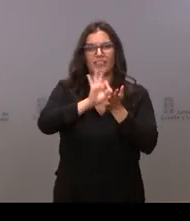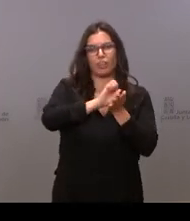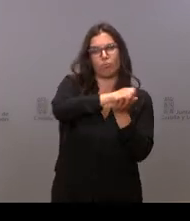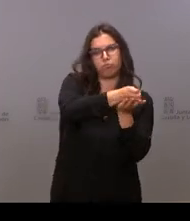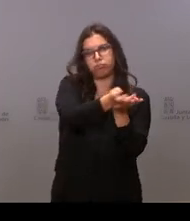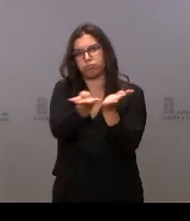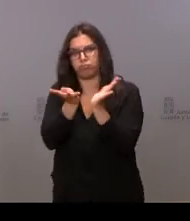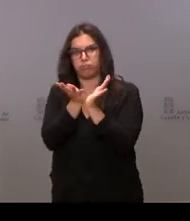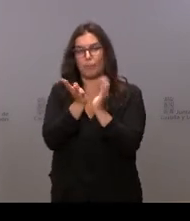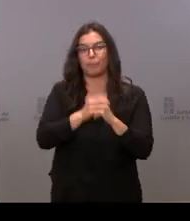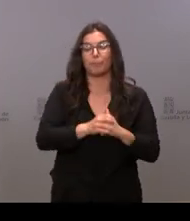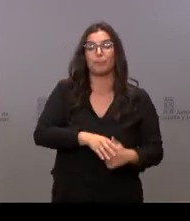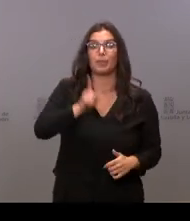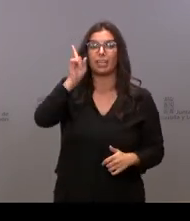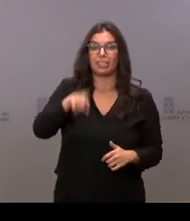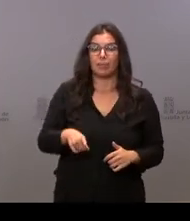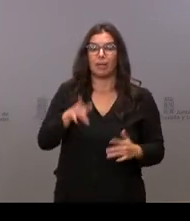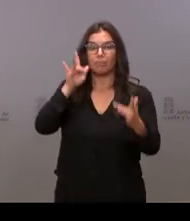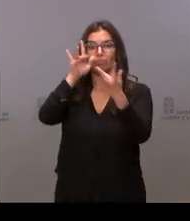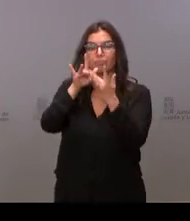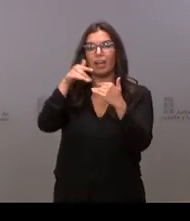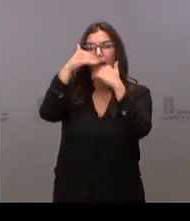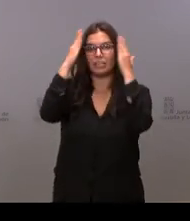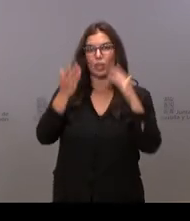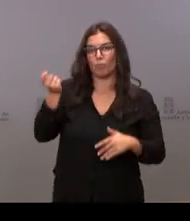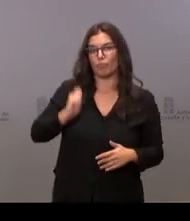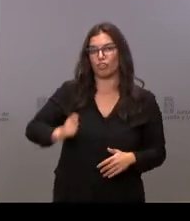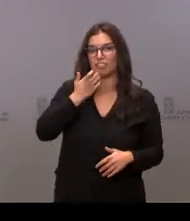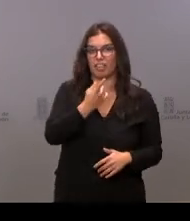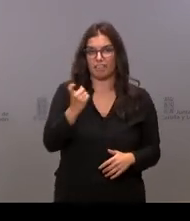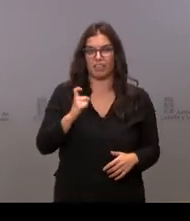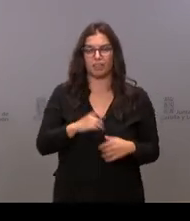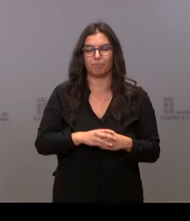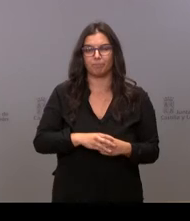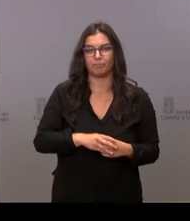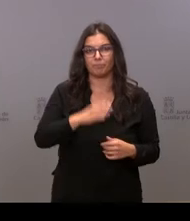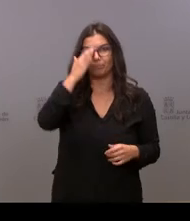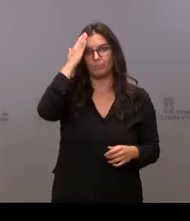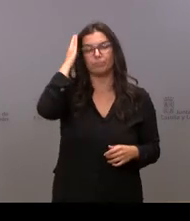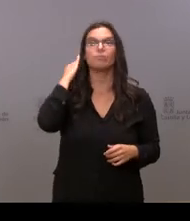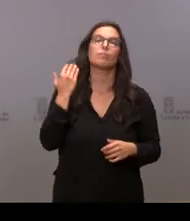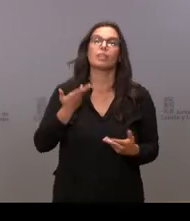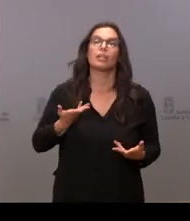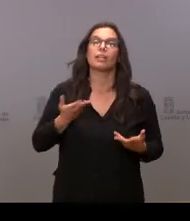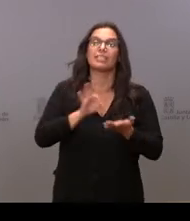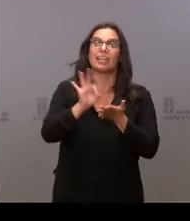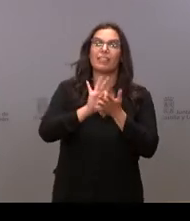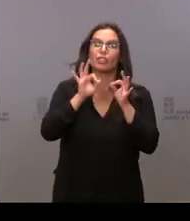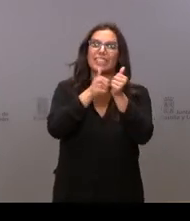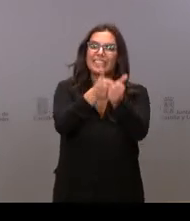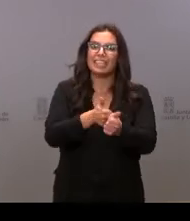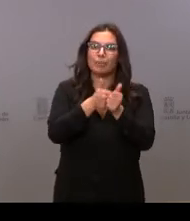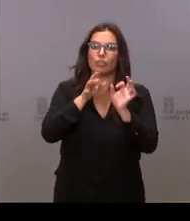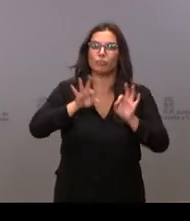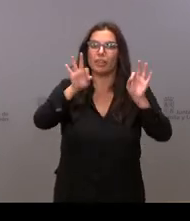y también a la atención profesional que precisen. Un servicio de seguimiento especial para las personas